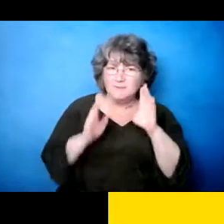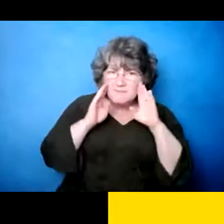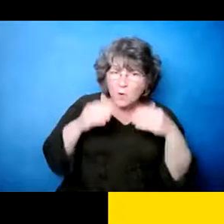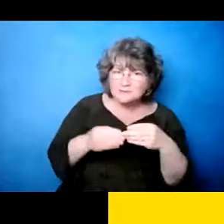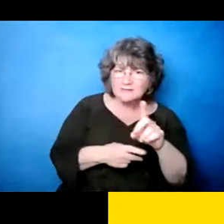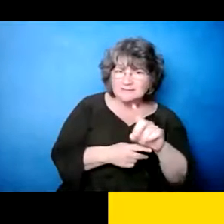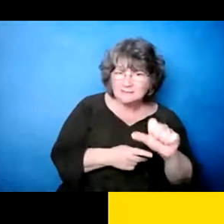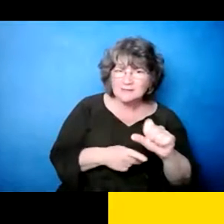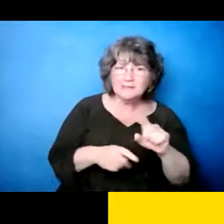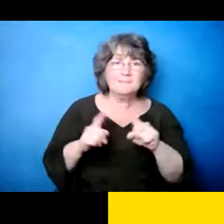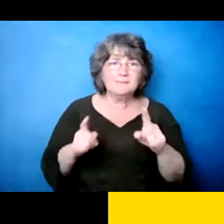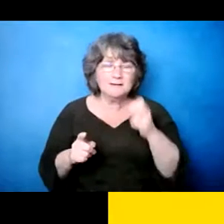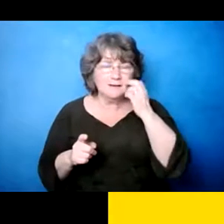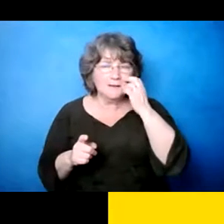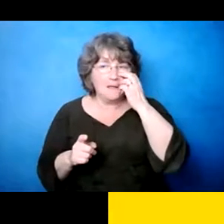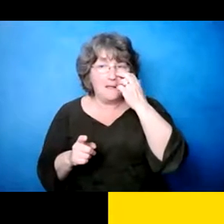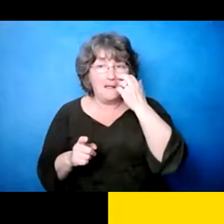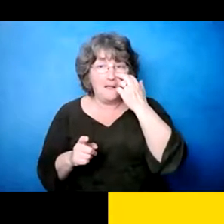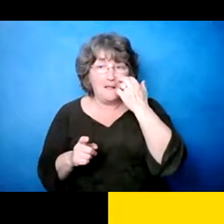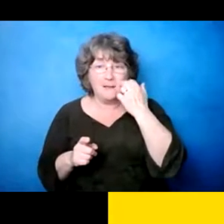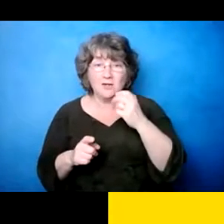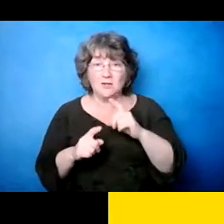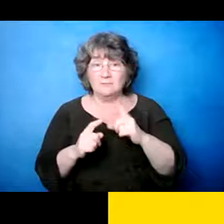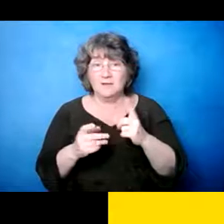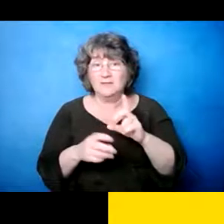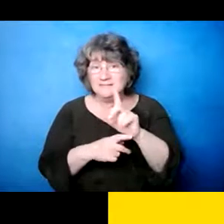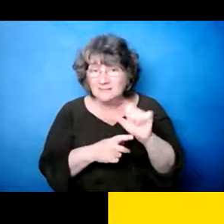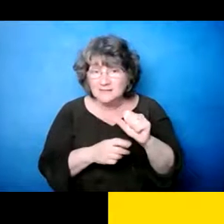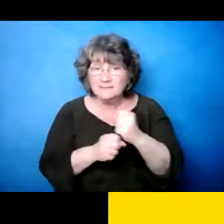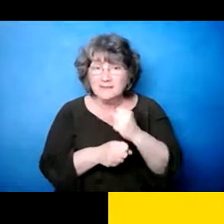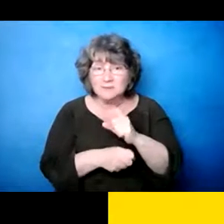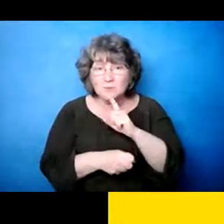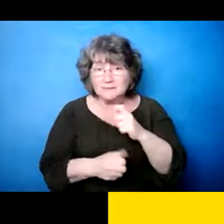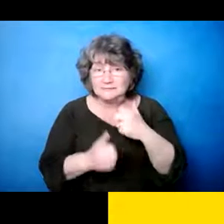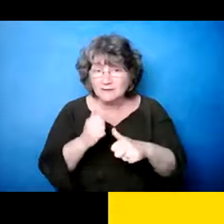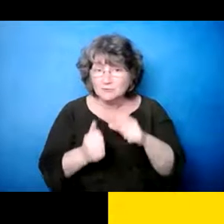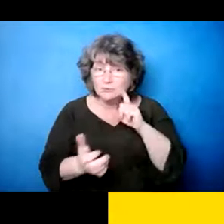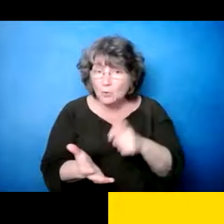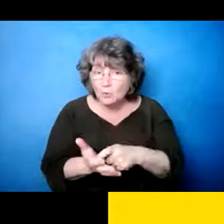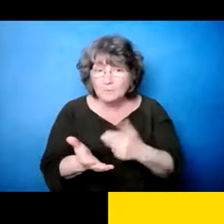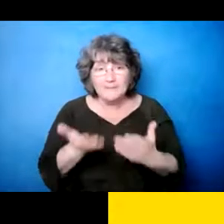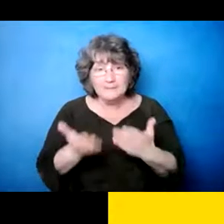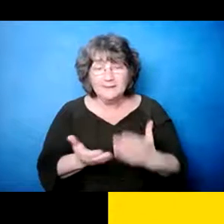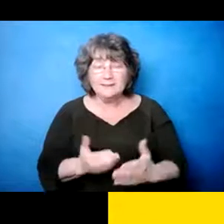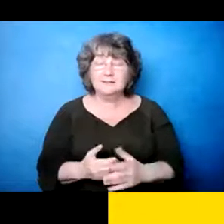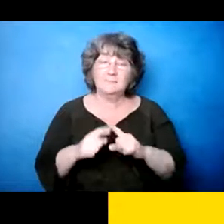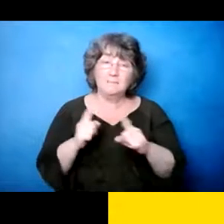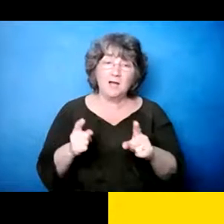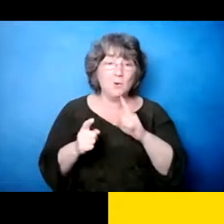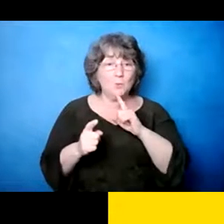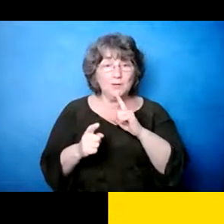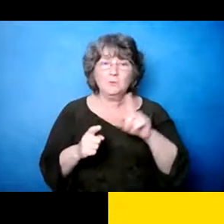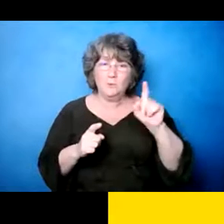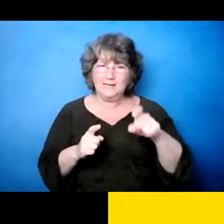la comunidad incapacitada. Es algo que tenemos que mencionar. Es algo que lo que ha mencionado Bessy, que tenemos que tener un